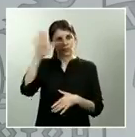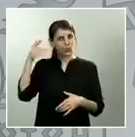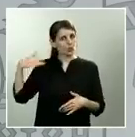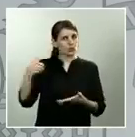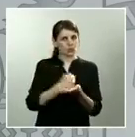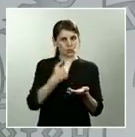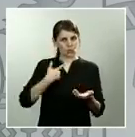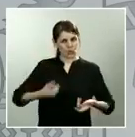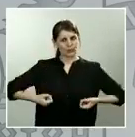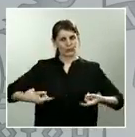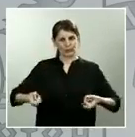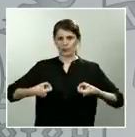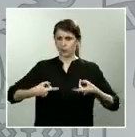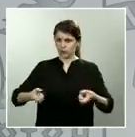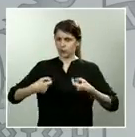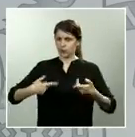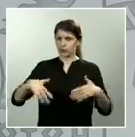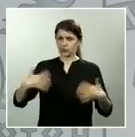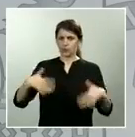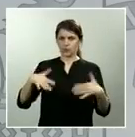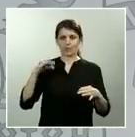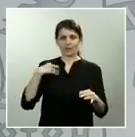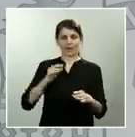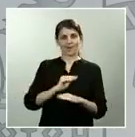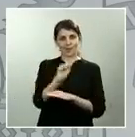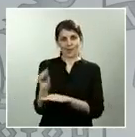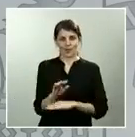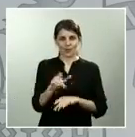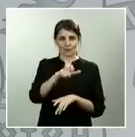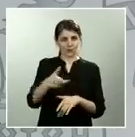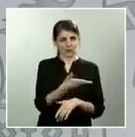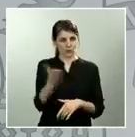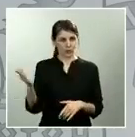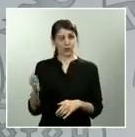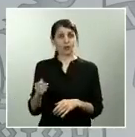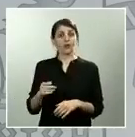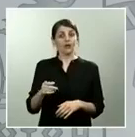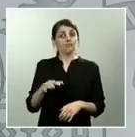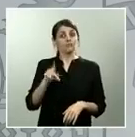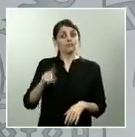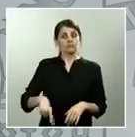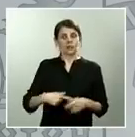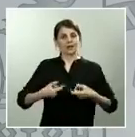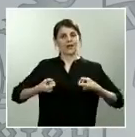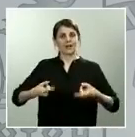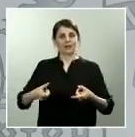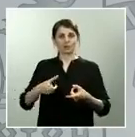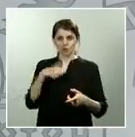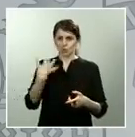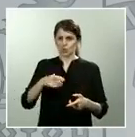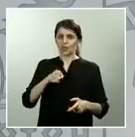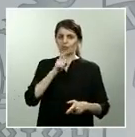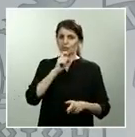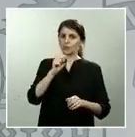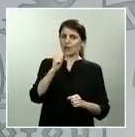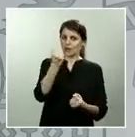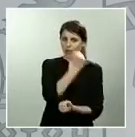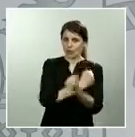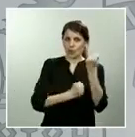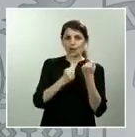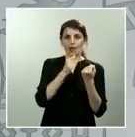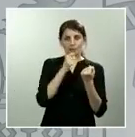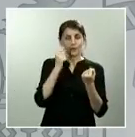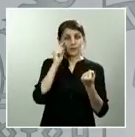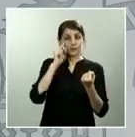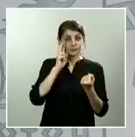Y, en segundo lugar, también con lo que ha supuesto de dificultad económica, tanto en caída de ingresos por parte de un sector de la